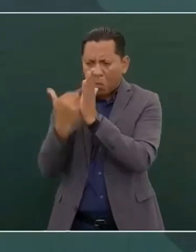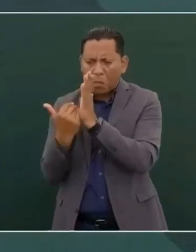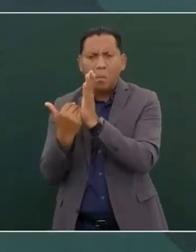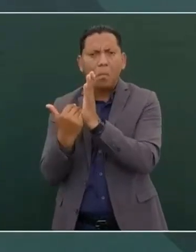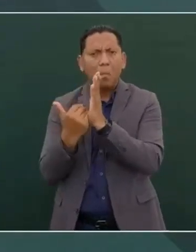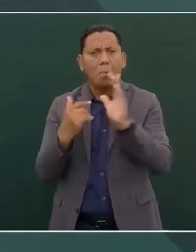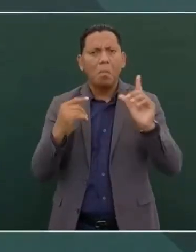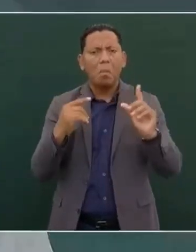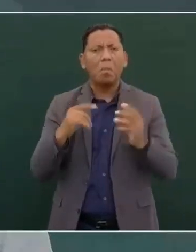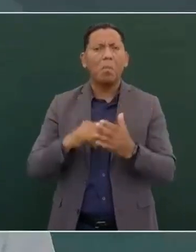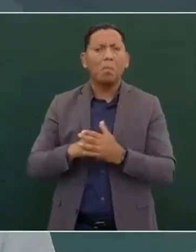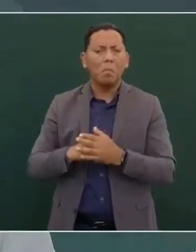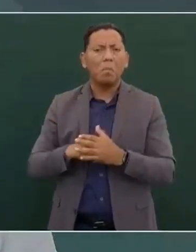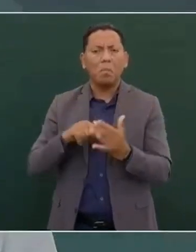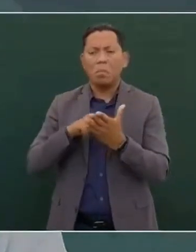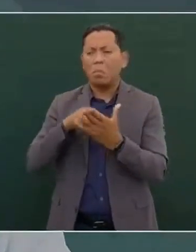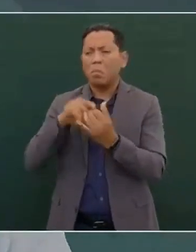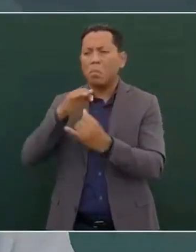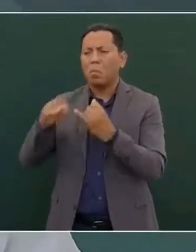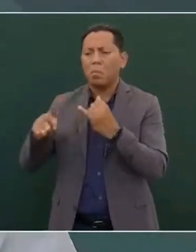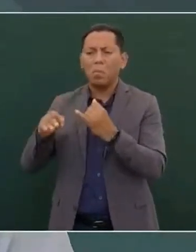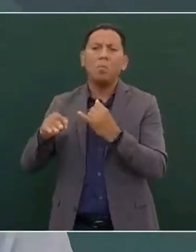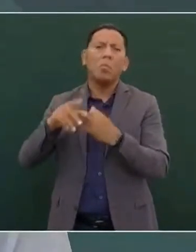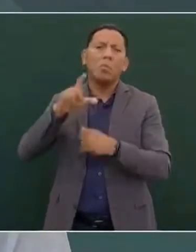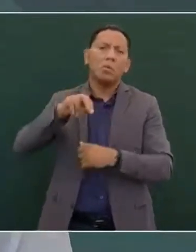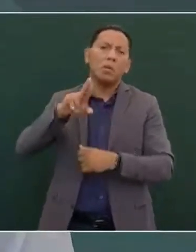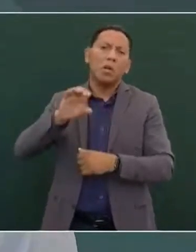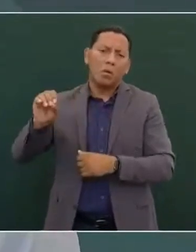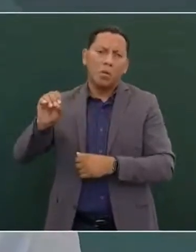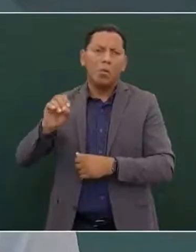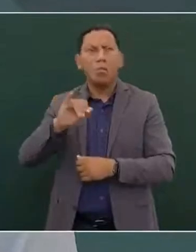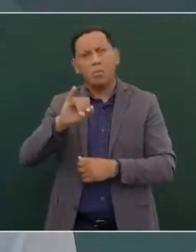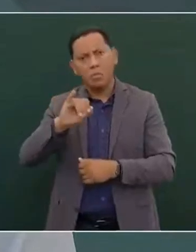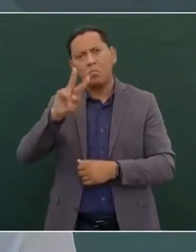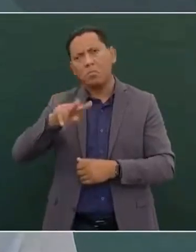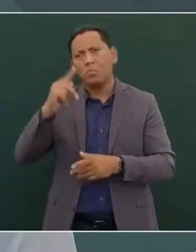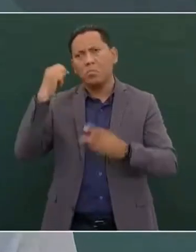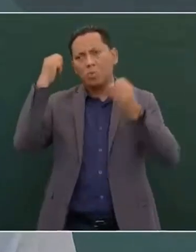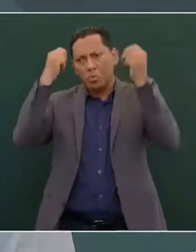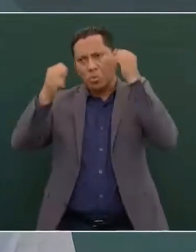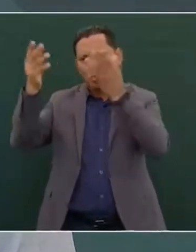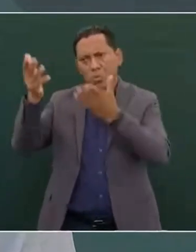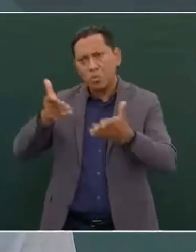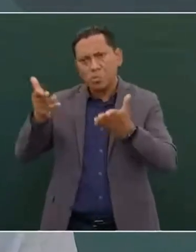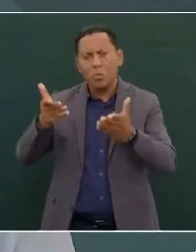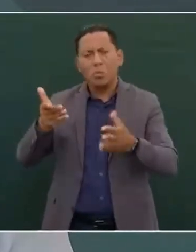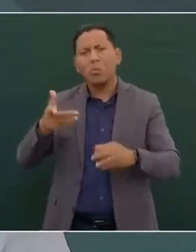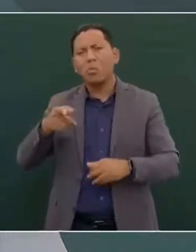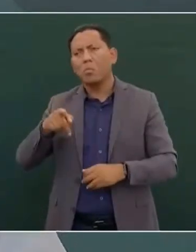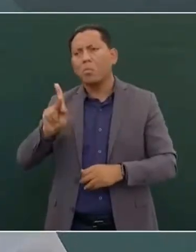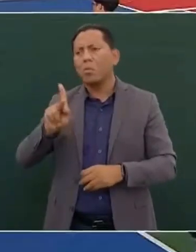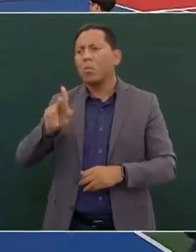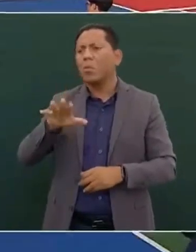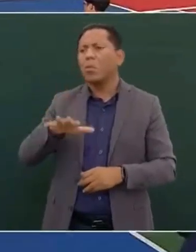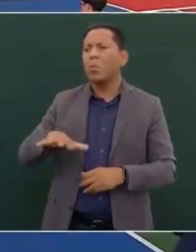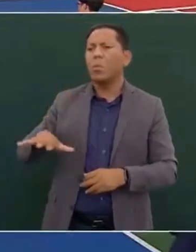Quintana Roo también, a pesar del turismo, no hay tanto